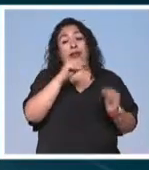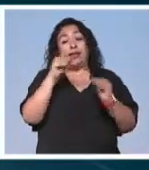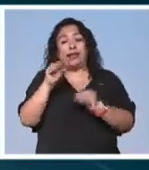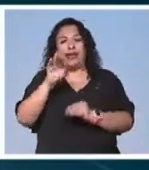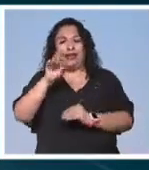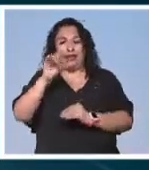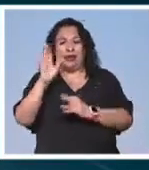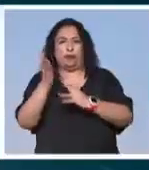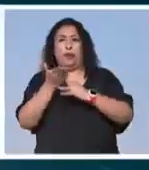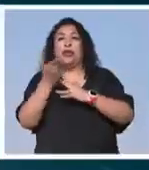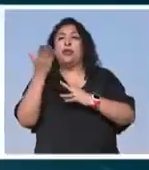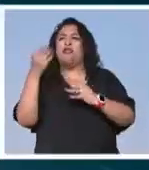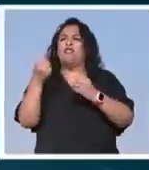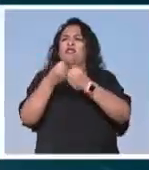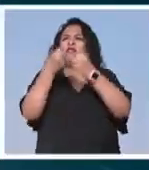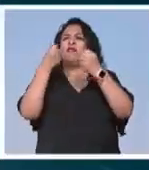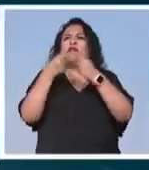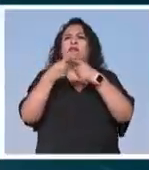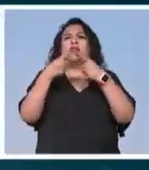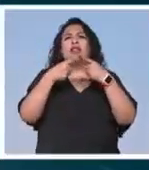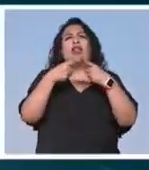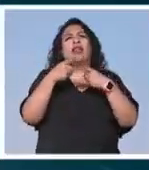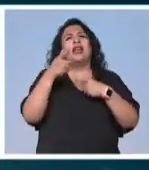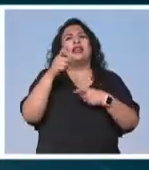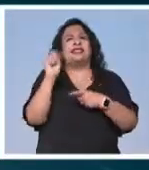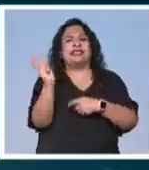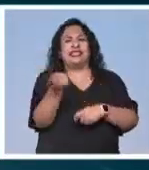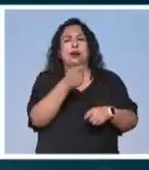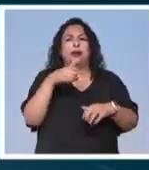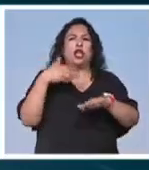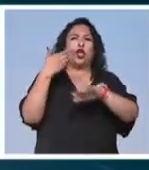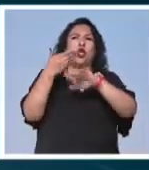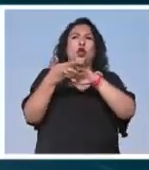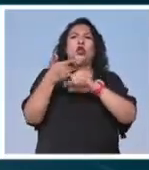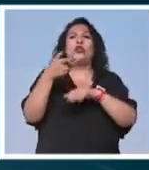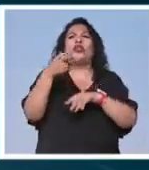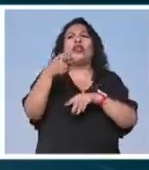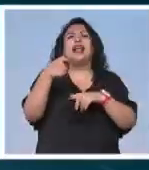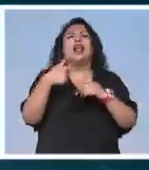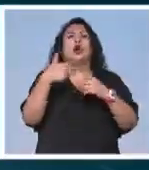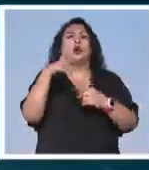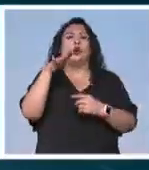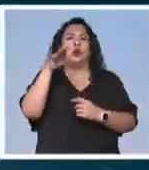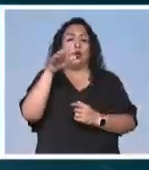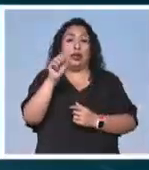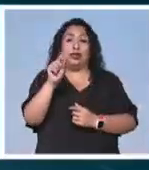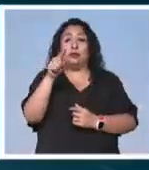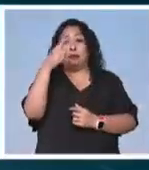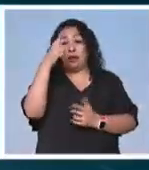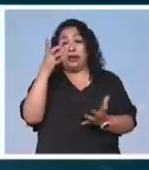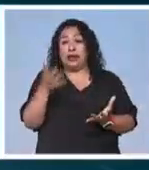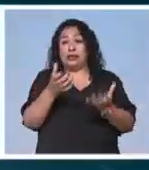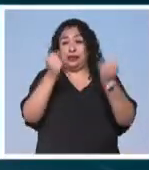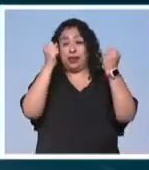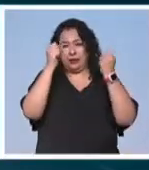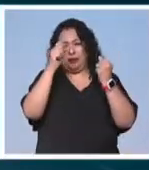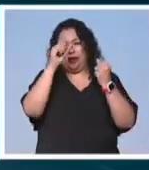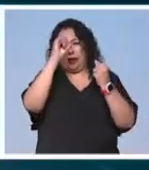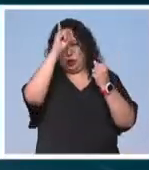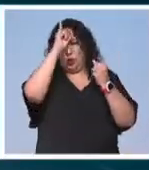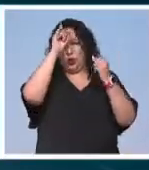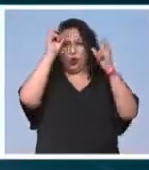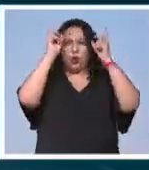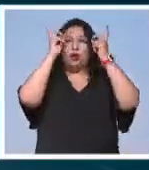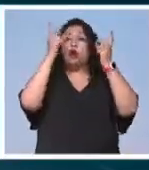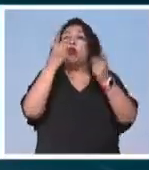Media en donde se confrontan los caballeros del sable contra los caballeros de gules. Para salvar al unicornio se unen